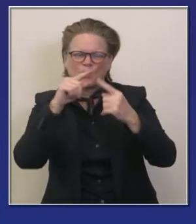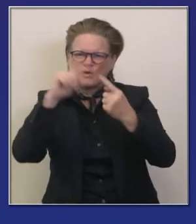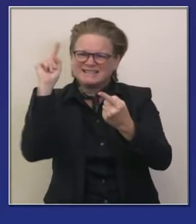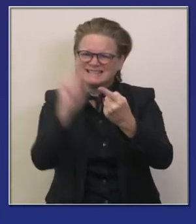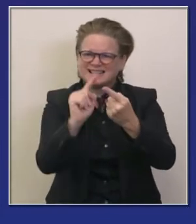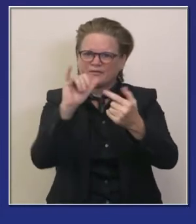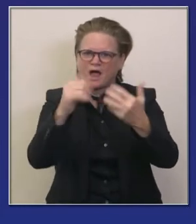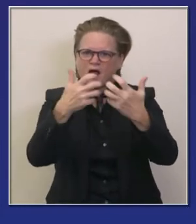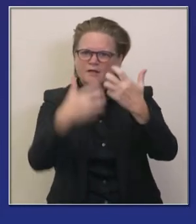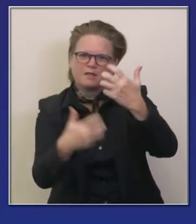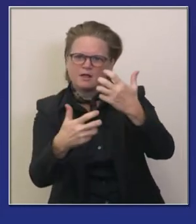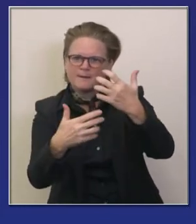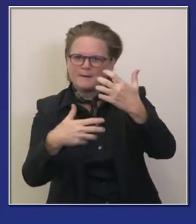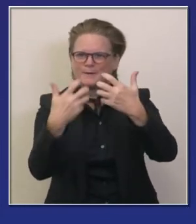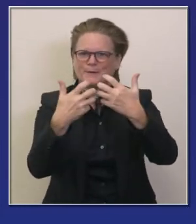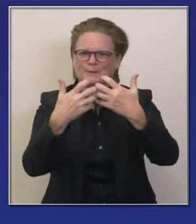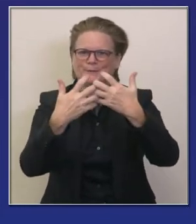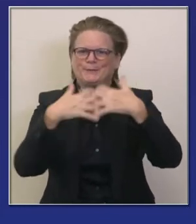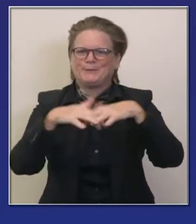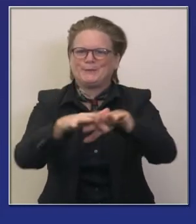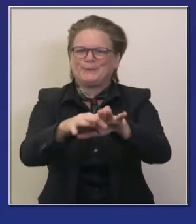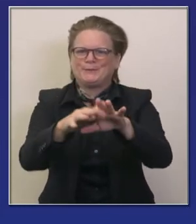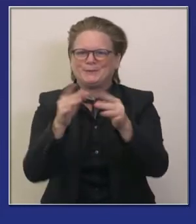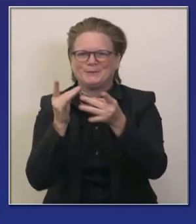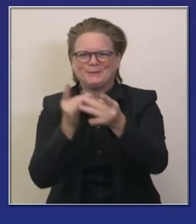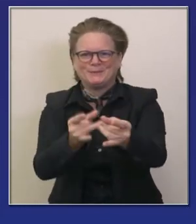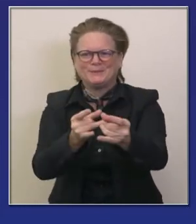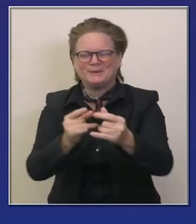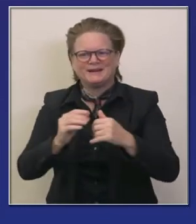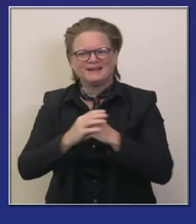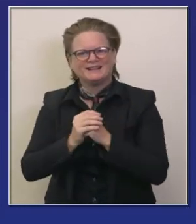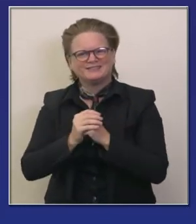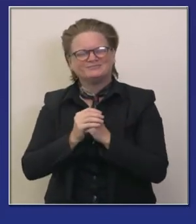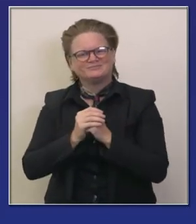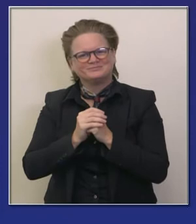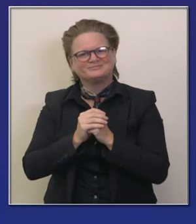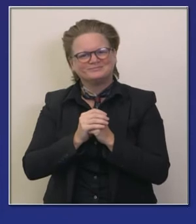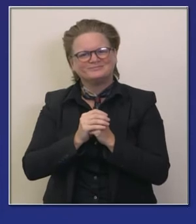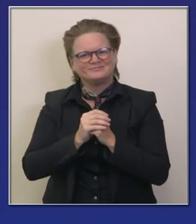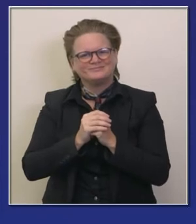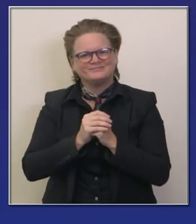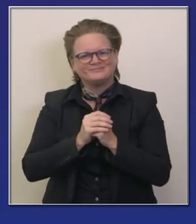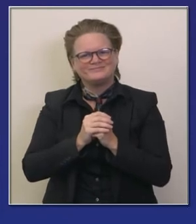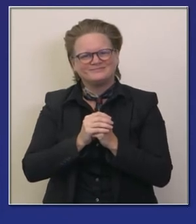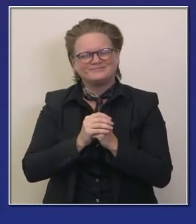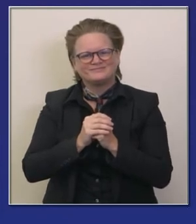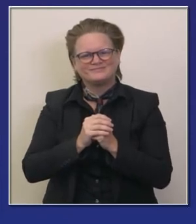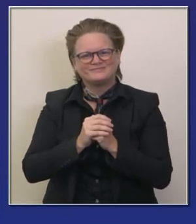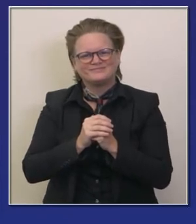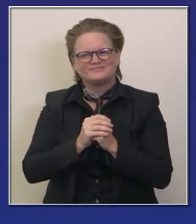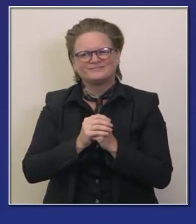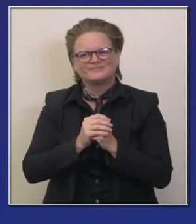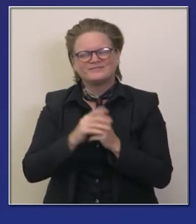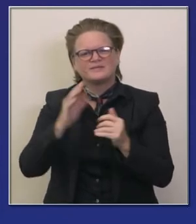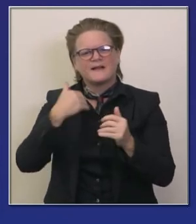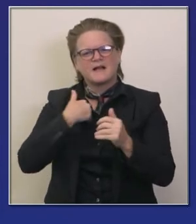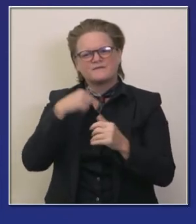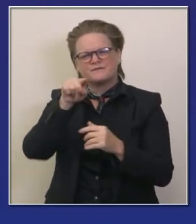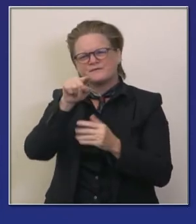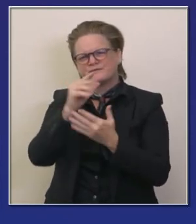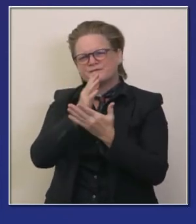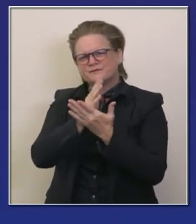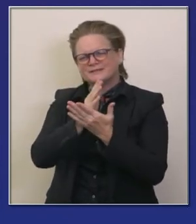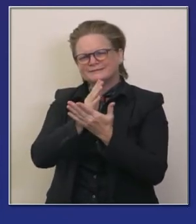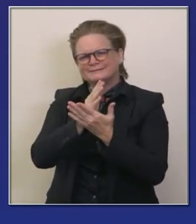perfectamente siempre en los próximos encabezados tal vez se vea que al administrar vacunas algunos se alejaron de los